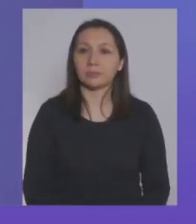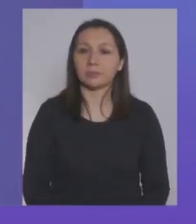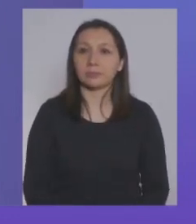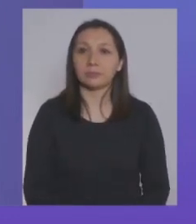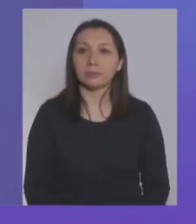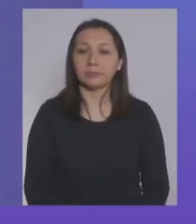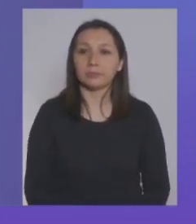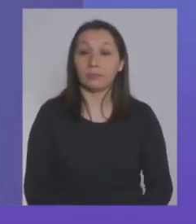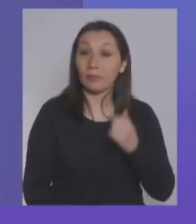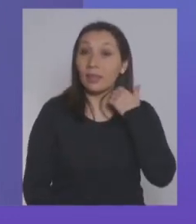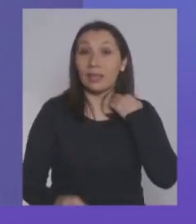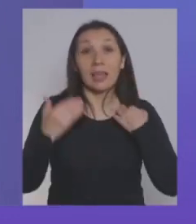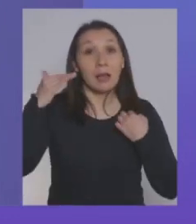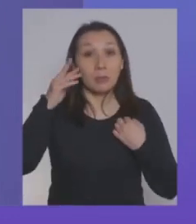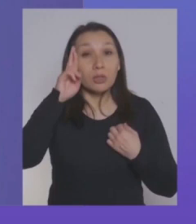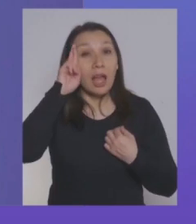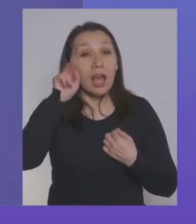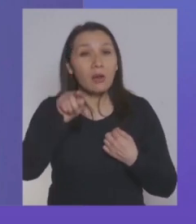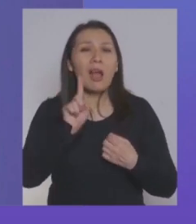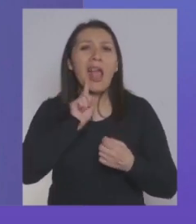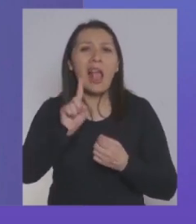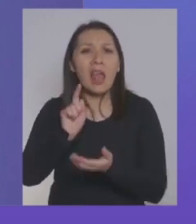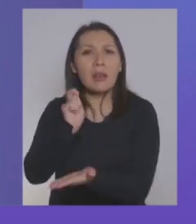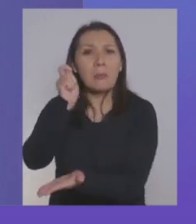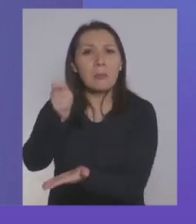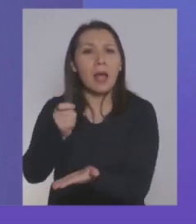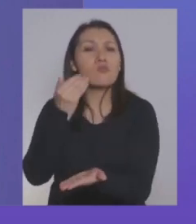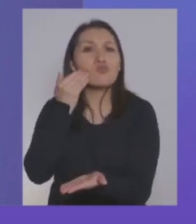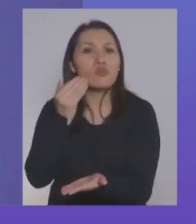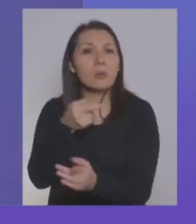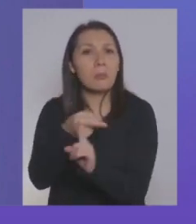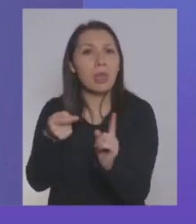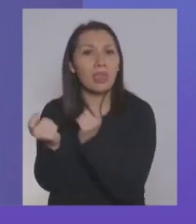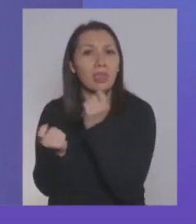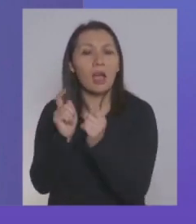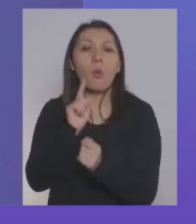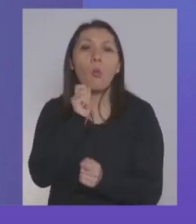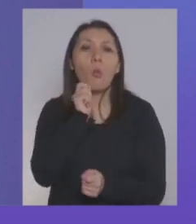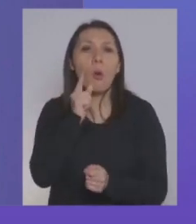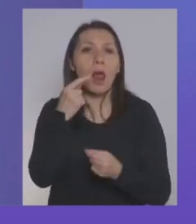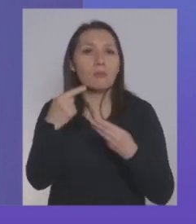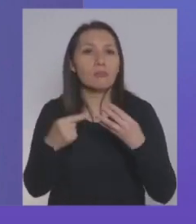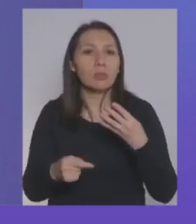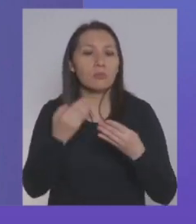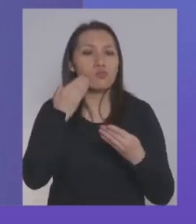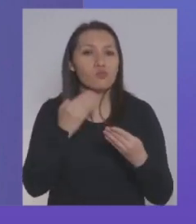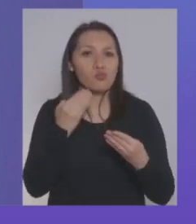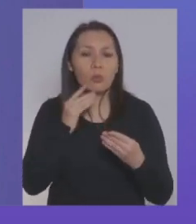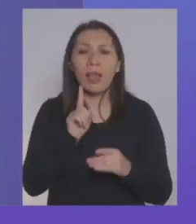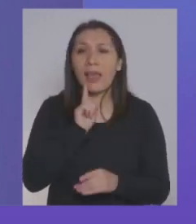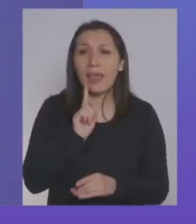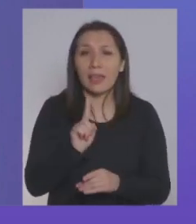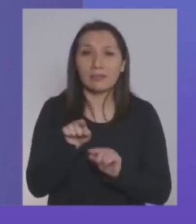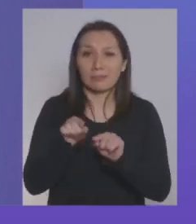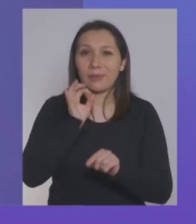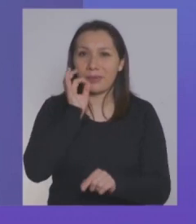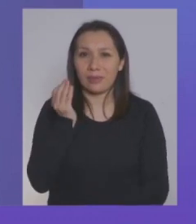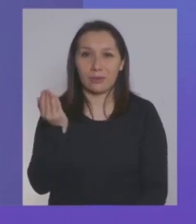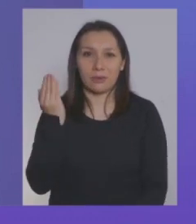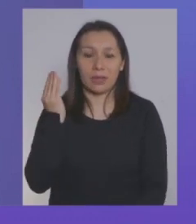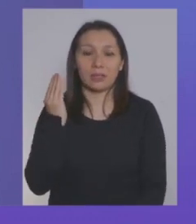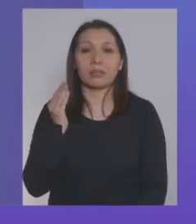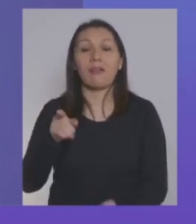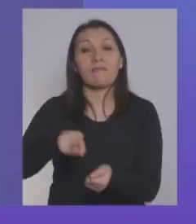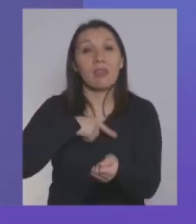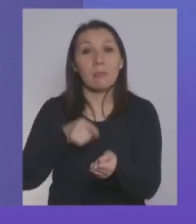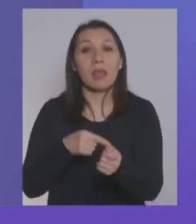Ahora, es importante recordar a quién está dirigido este beneficio, y señalar cuáles son los beneficios. A quién está dirigido, bueno, como decíamos recién, es